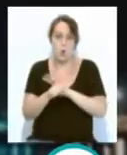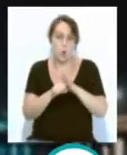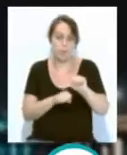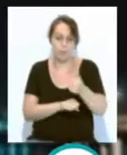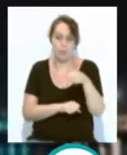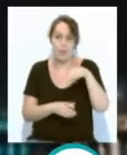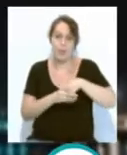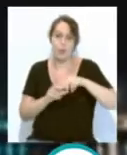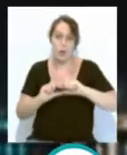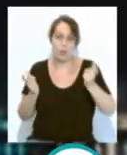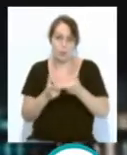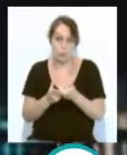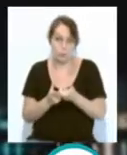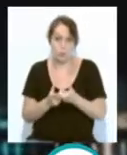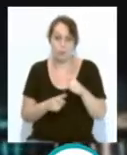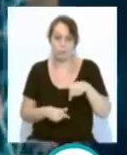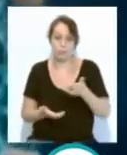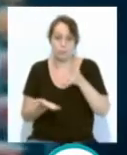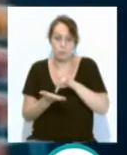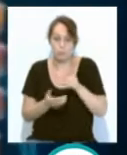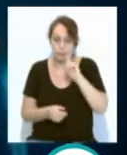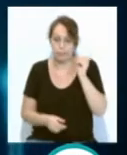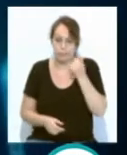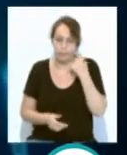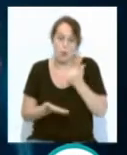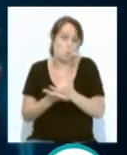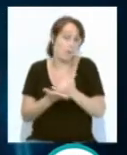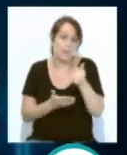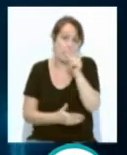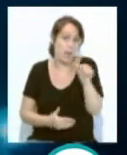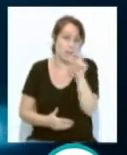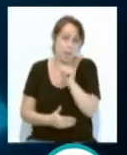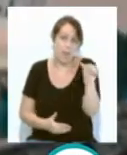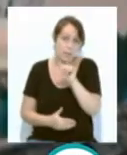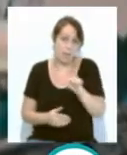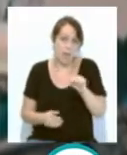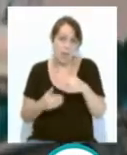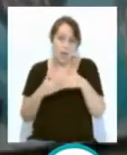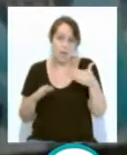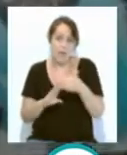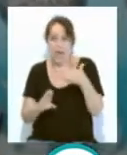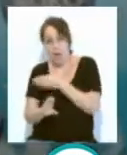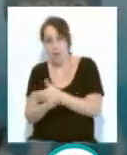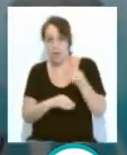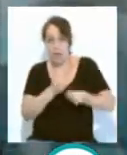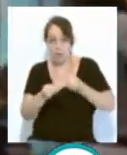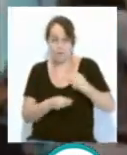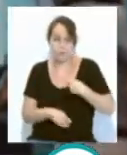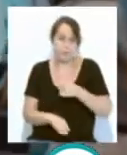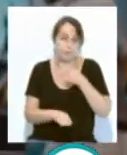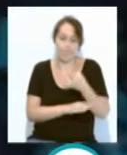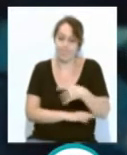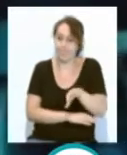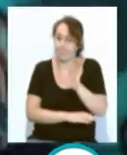en su equipo. El caso ha sido identificado en las pruebas semanales que se realizan antes de abrir el recinto, por lo que la dirección ha tomado la